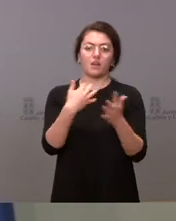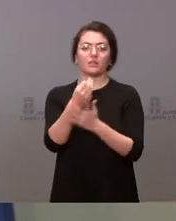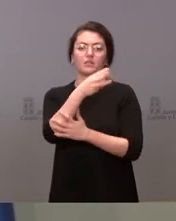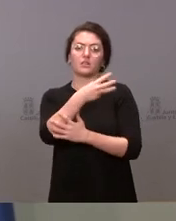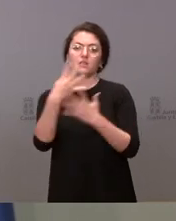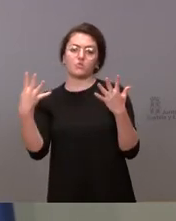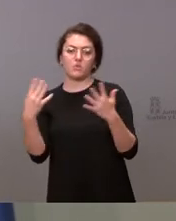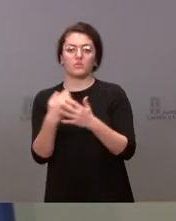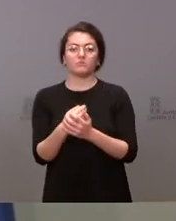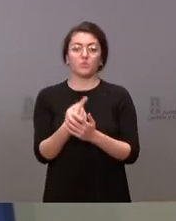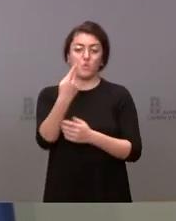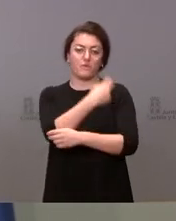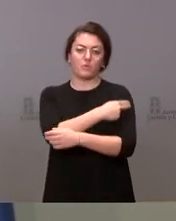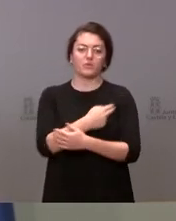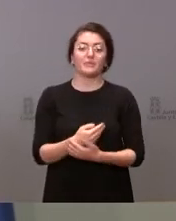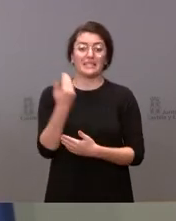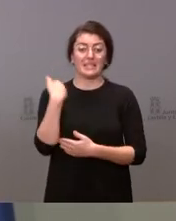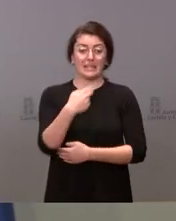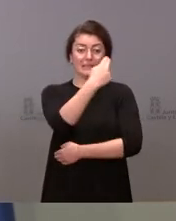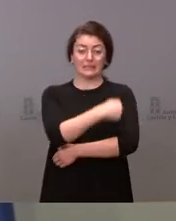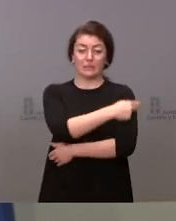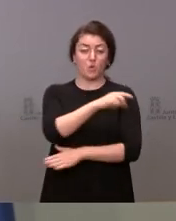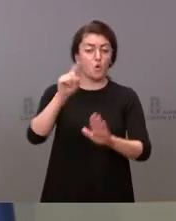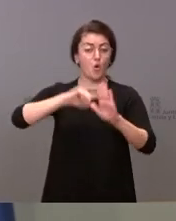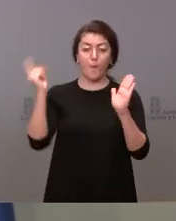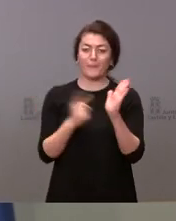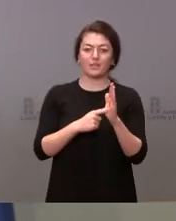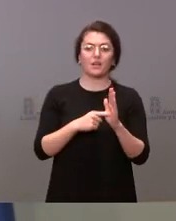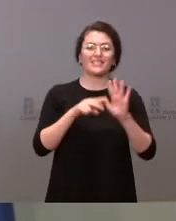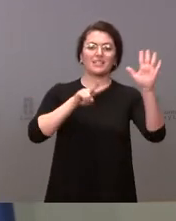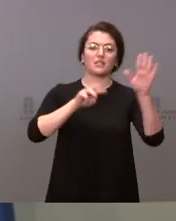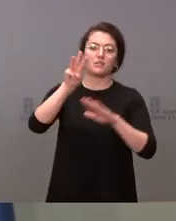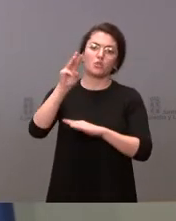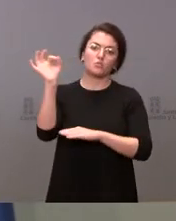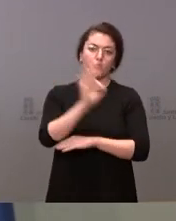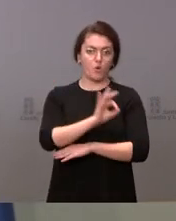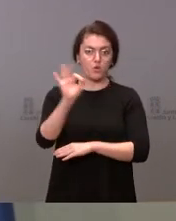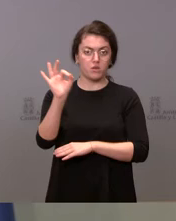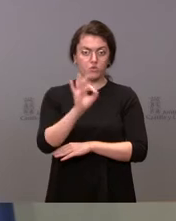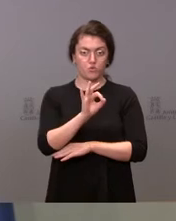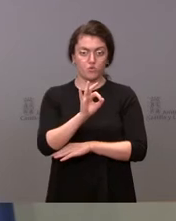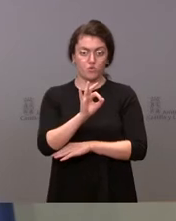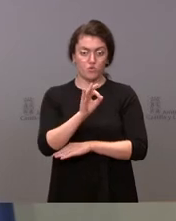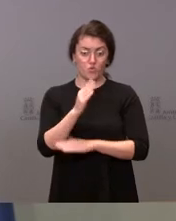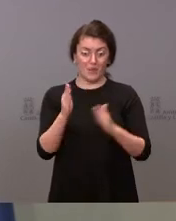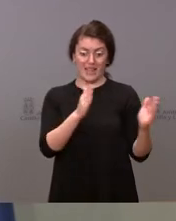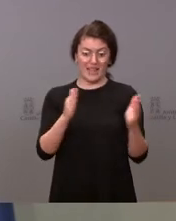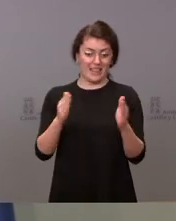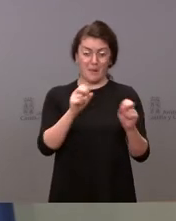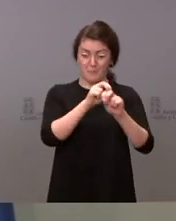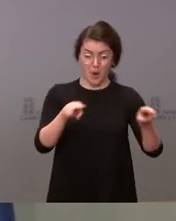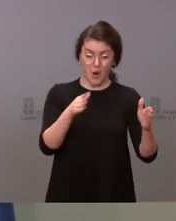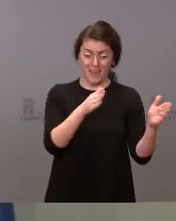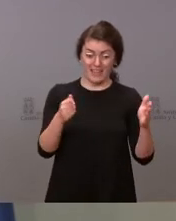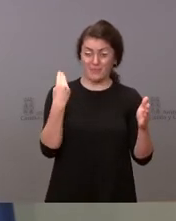completa estamos ahora mismo en el 78% en el peor tramo, que insisto, es el de